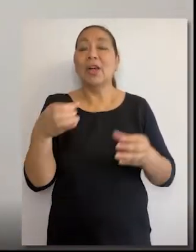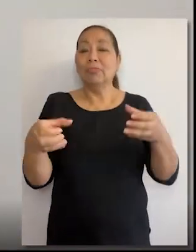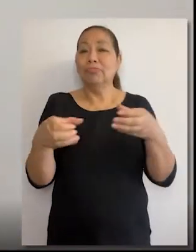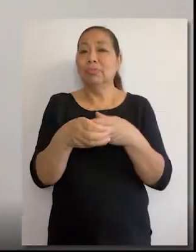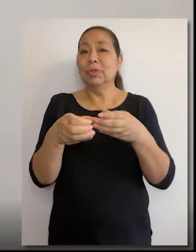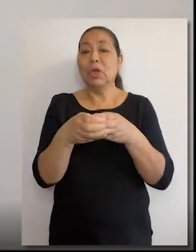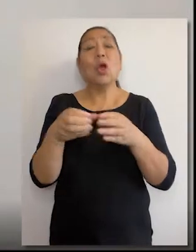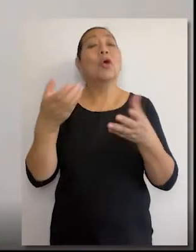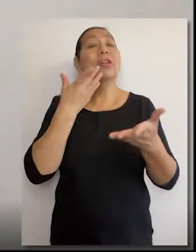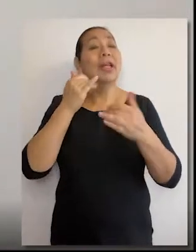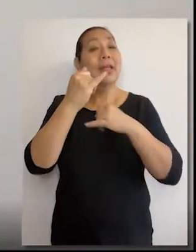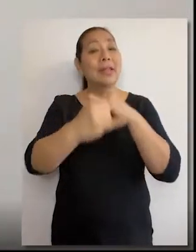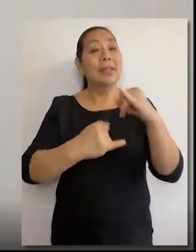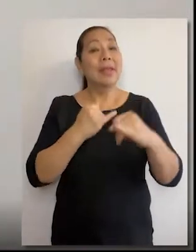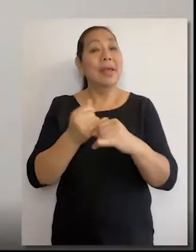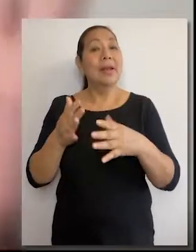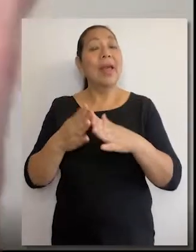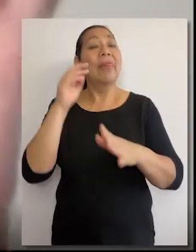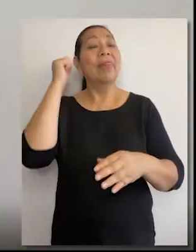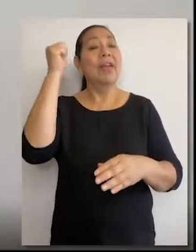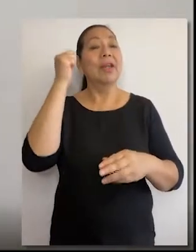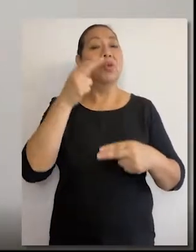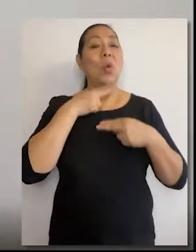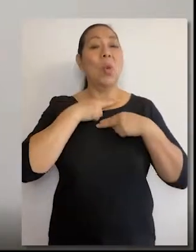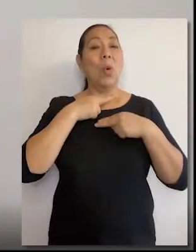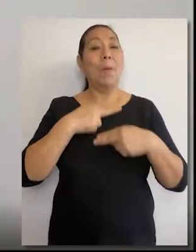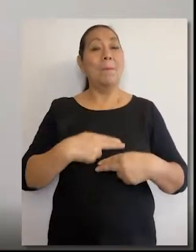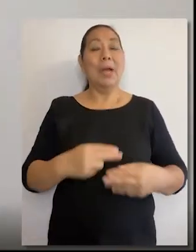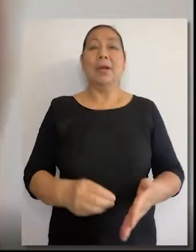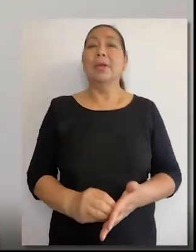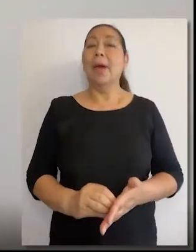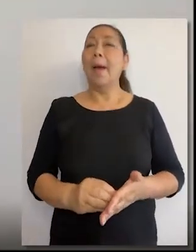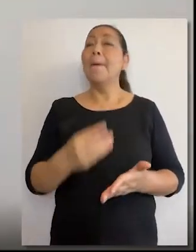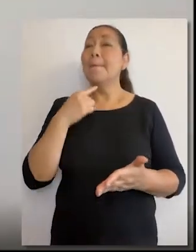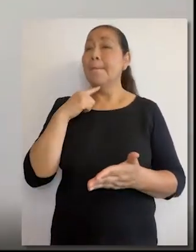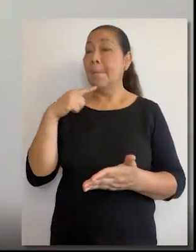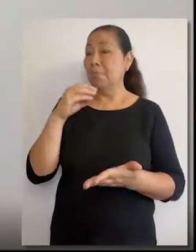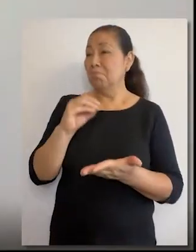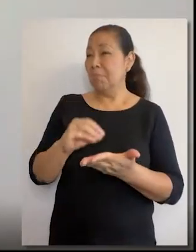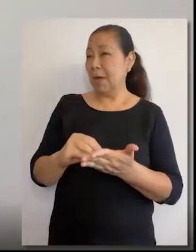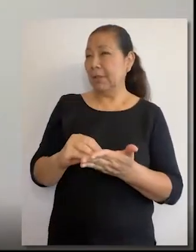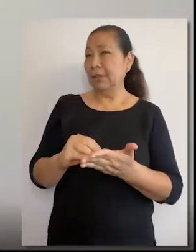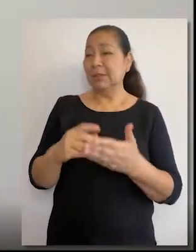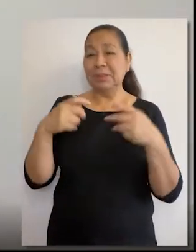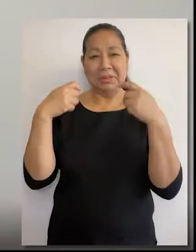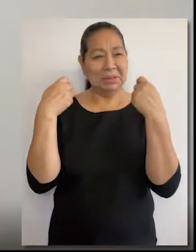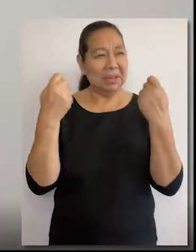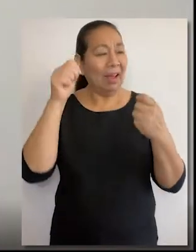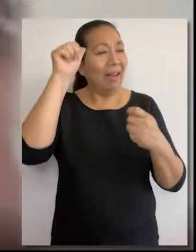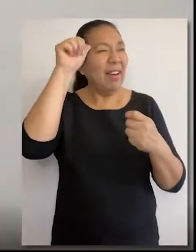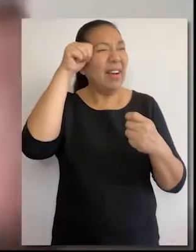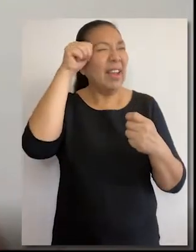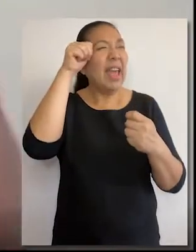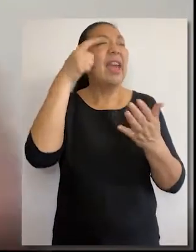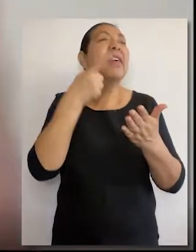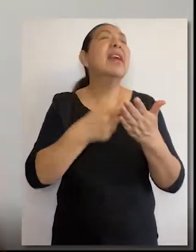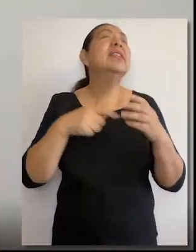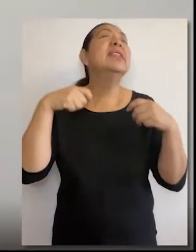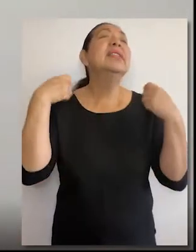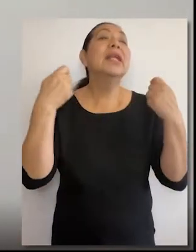comisionada de la Comisión Interamericana de Derechos Humanos. Más allá de una celebración yo quisiera recordar que se